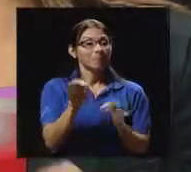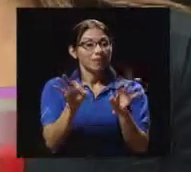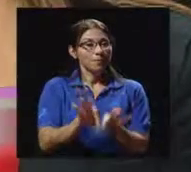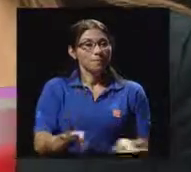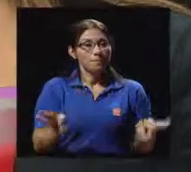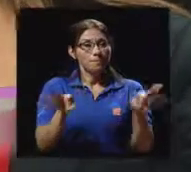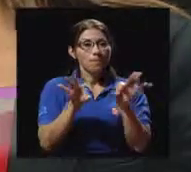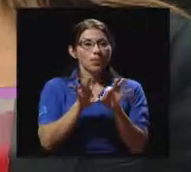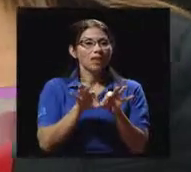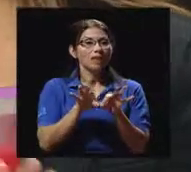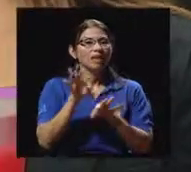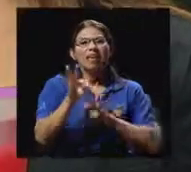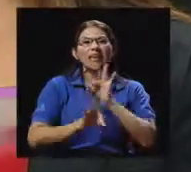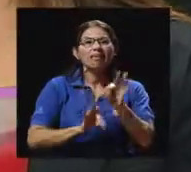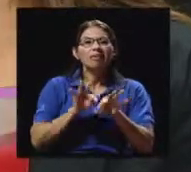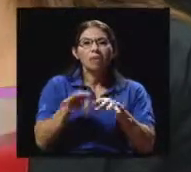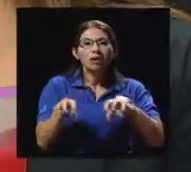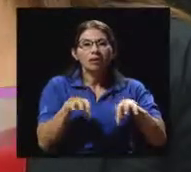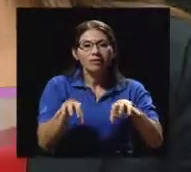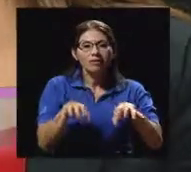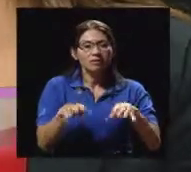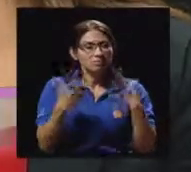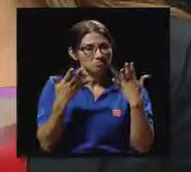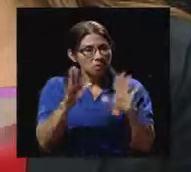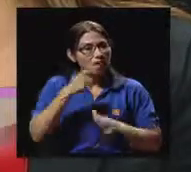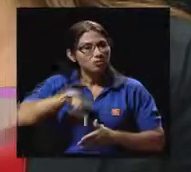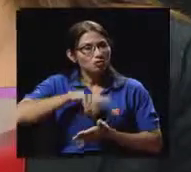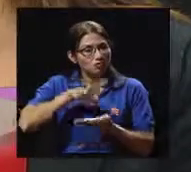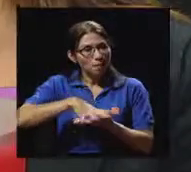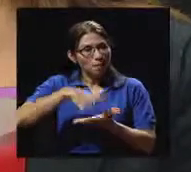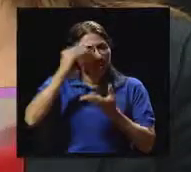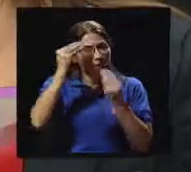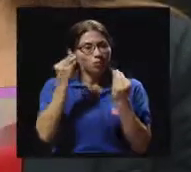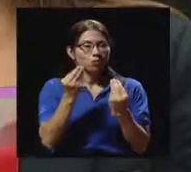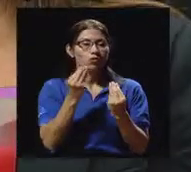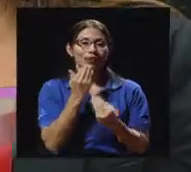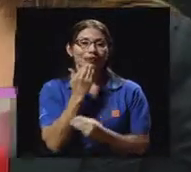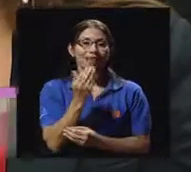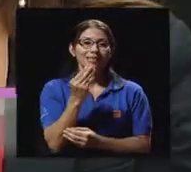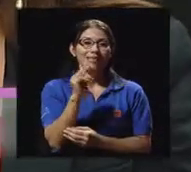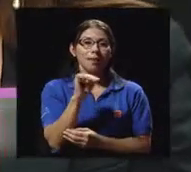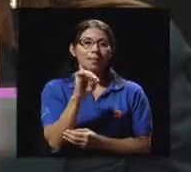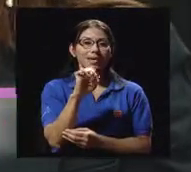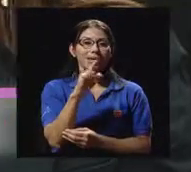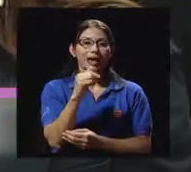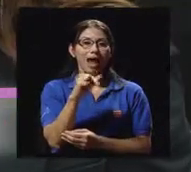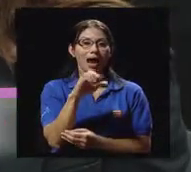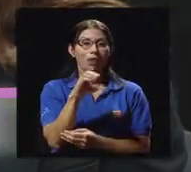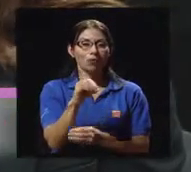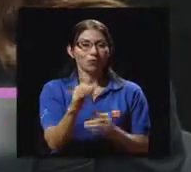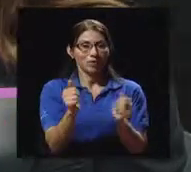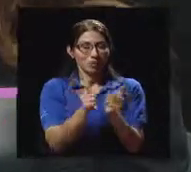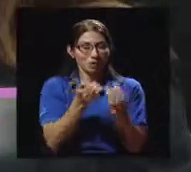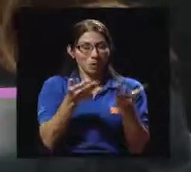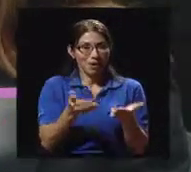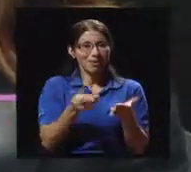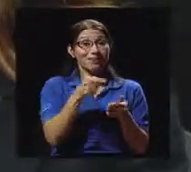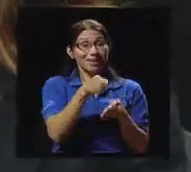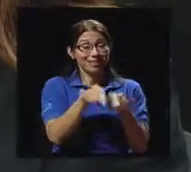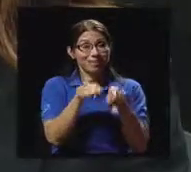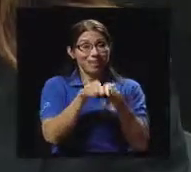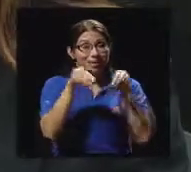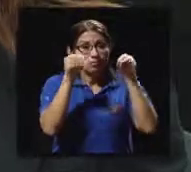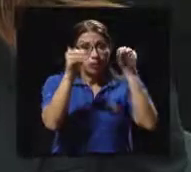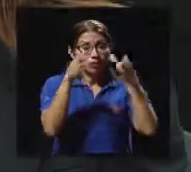¿cómo, qué tipo de actividades hacer? Y yo creo que Pablo, ya hemos aprendido mucho gracias a Milagro que nos acompaña. Milagro es profesora también aquí en la